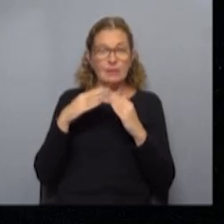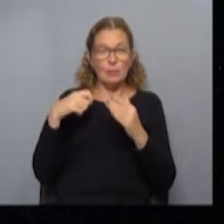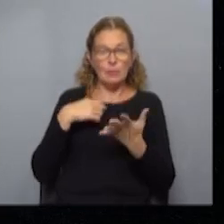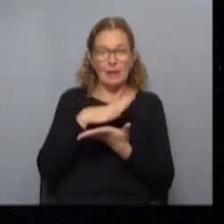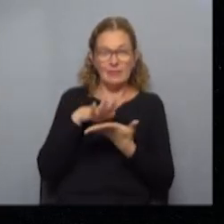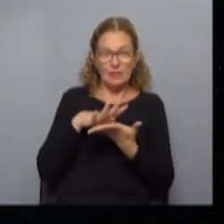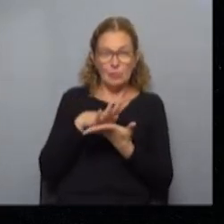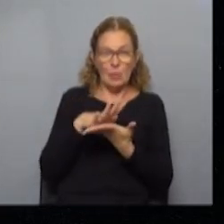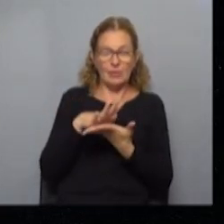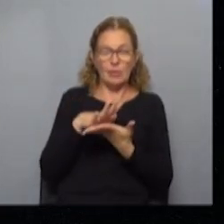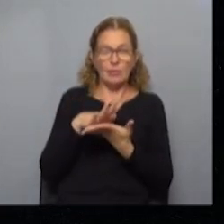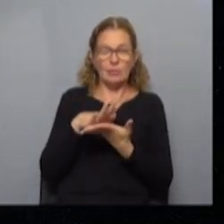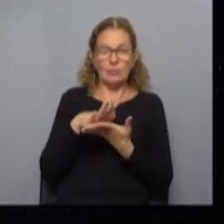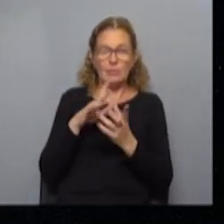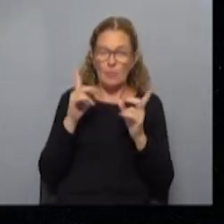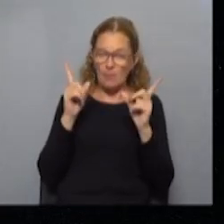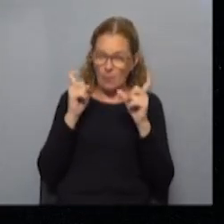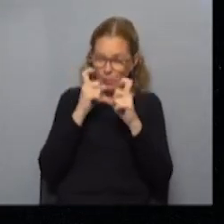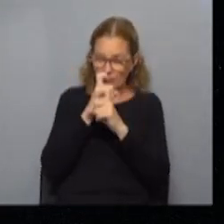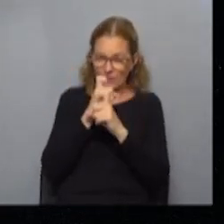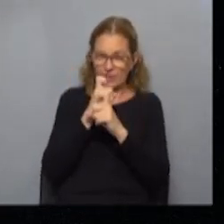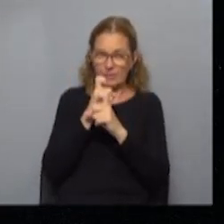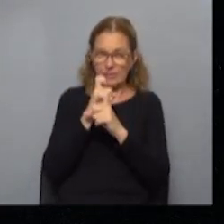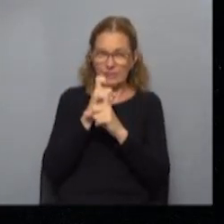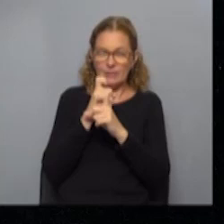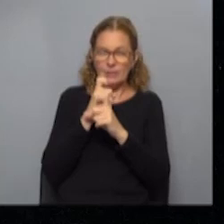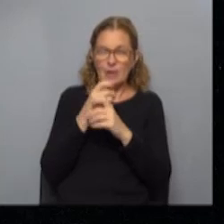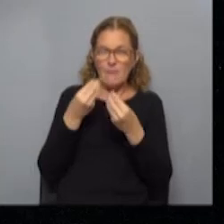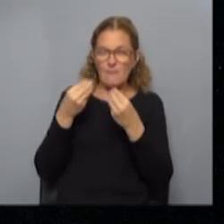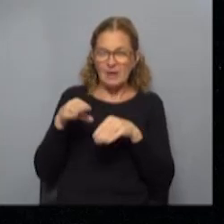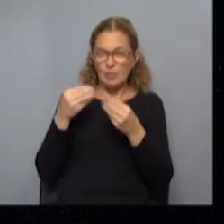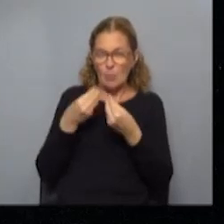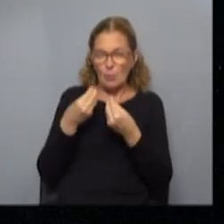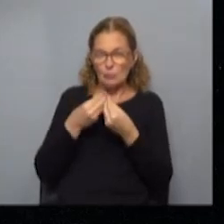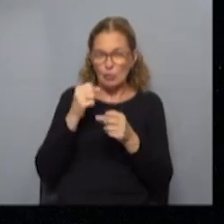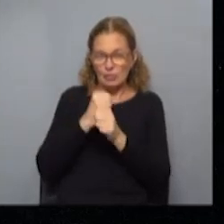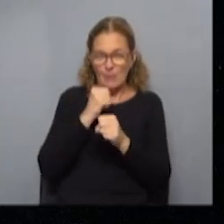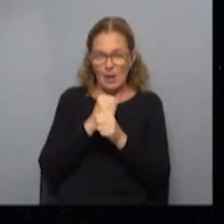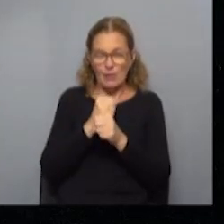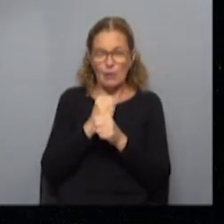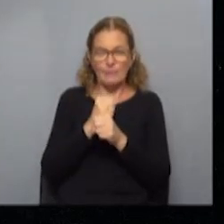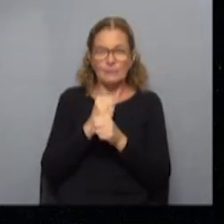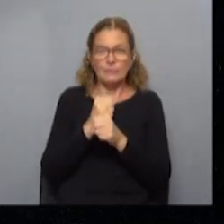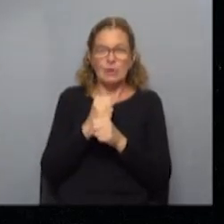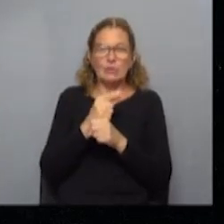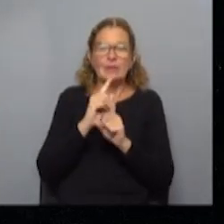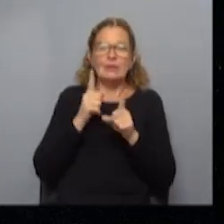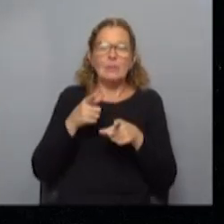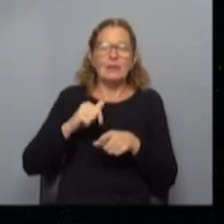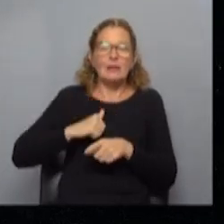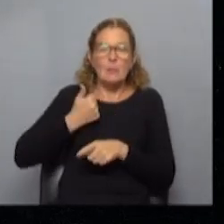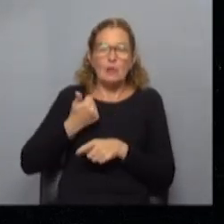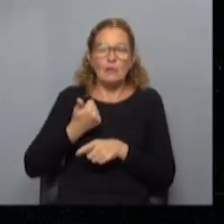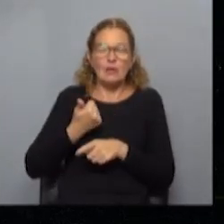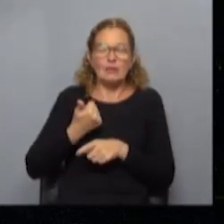situación muy compleja donde se han perdido muchos puestos de trabajo donde se ha aprovechado